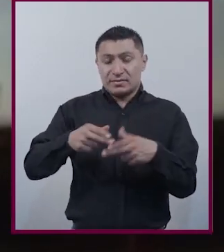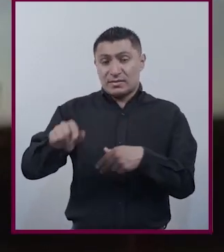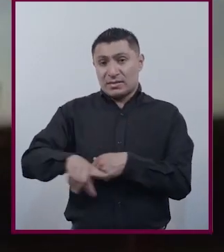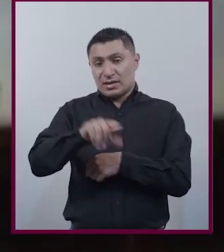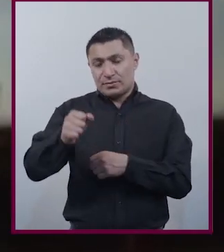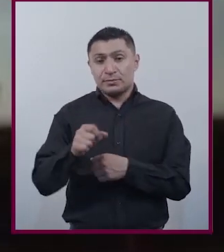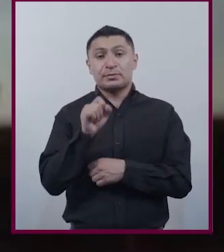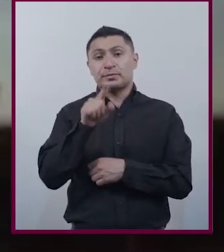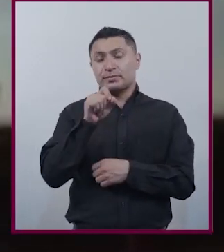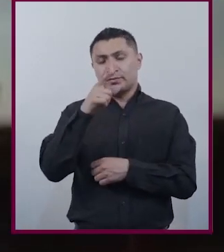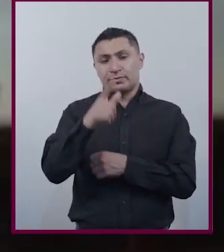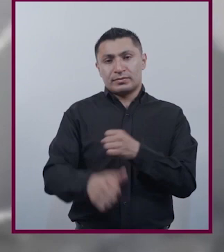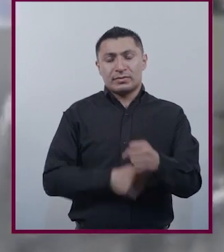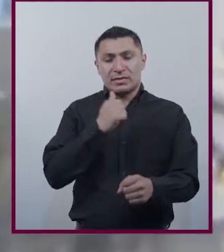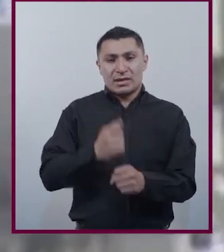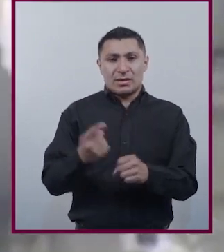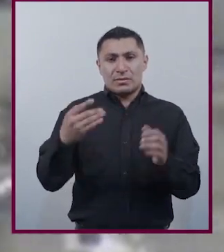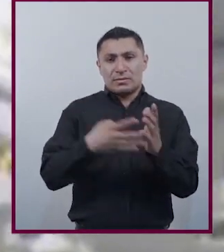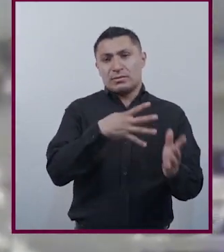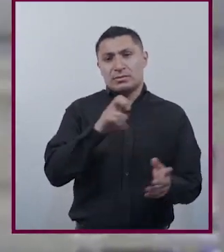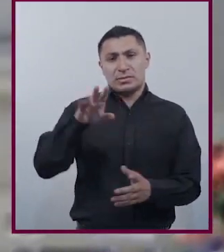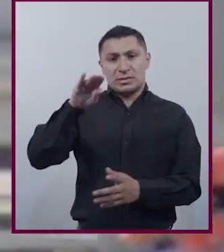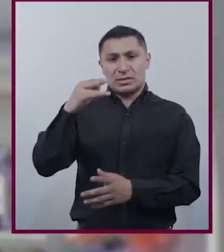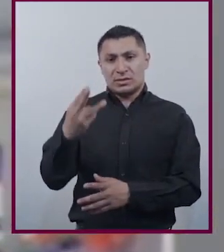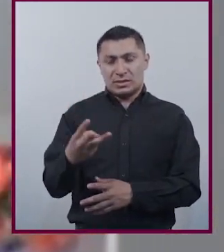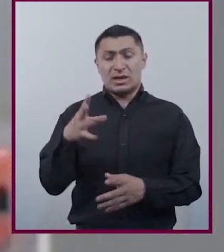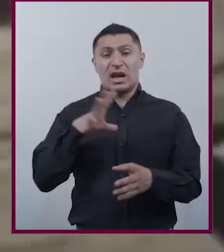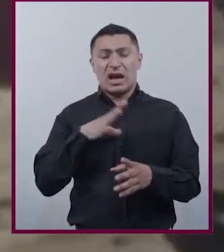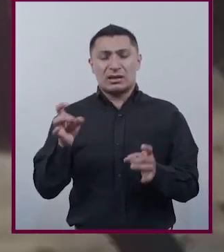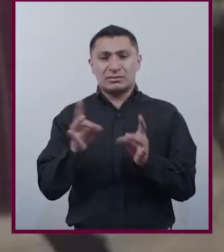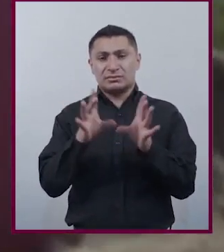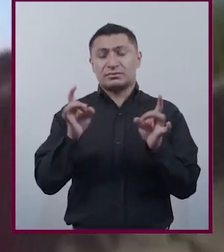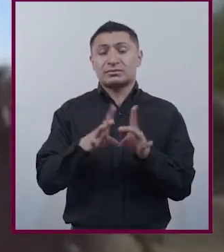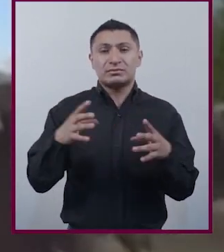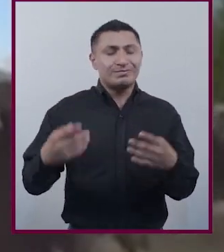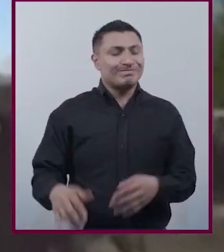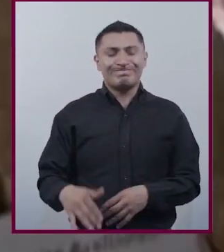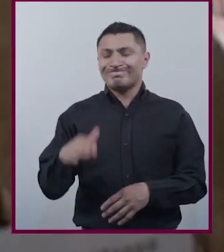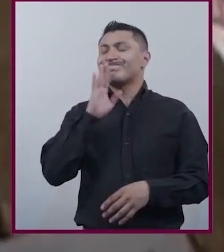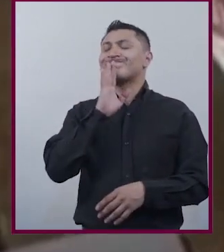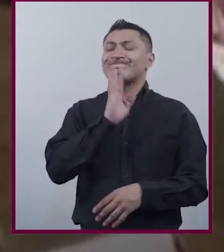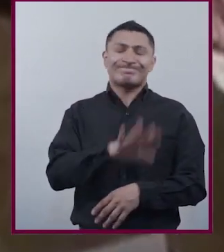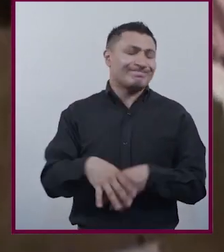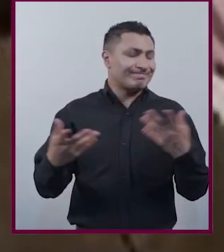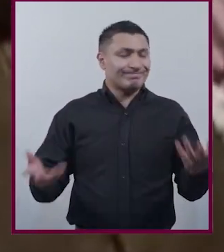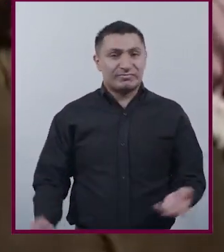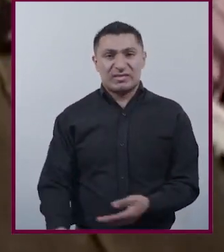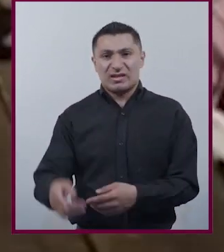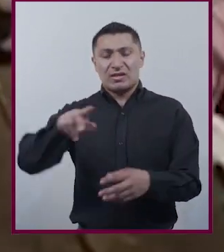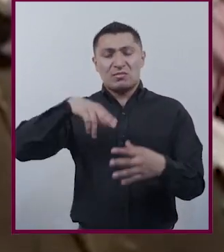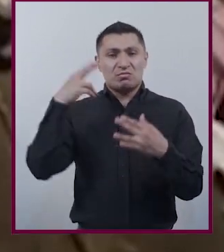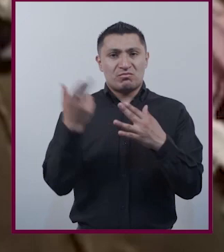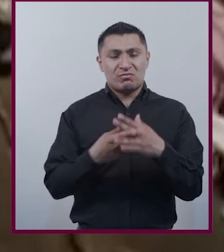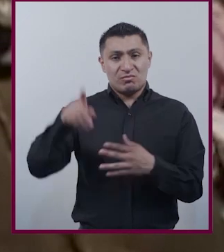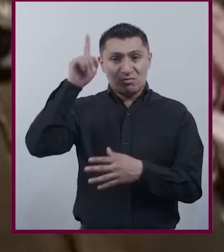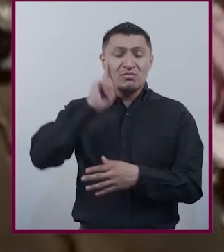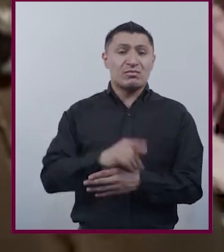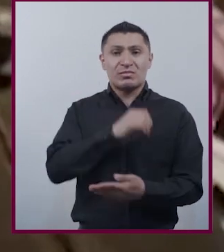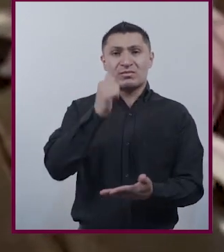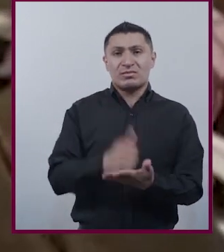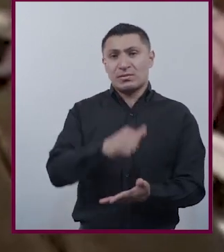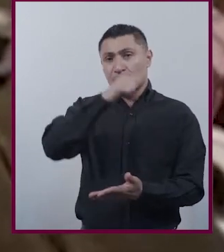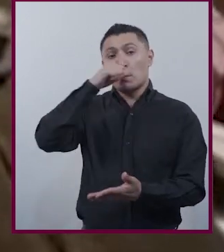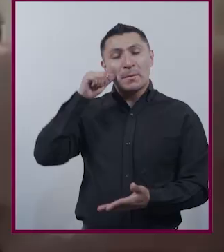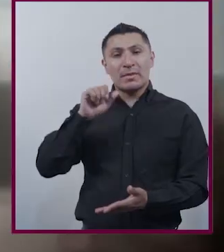año, 1993, comienzan a suceder los desafortunados e inadmisibles feminicidios de Ciudad